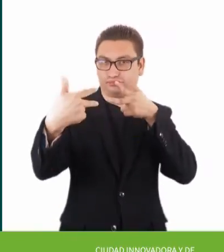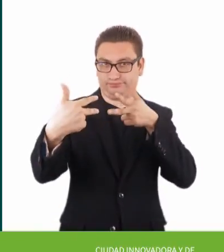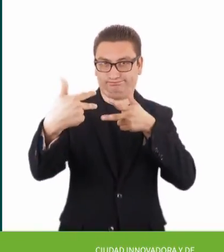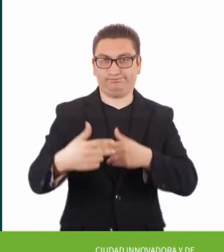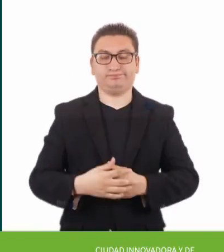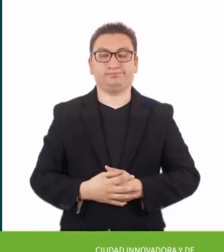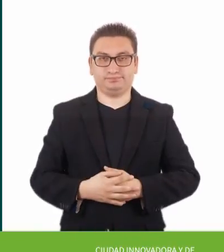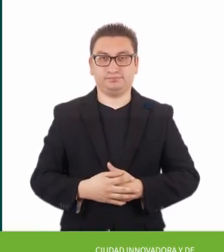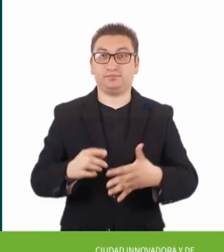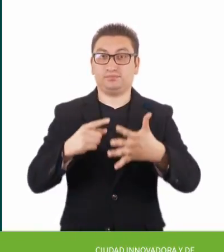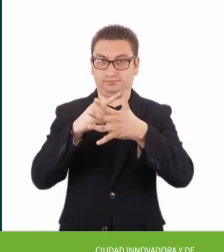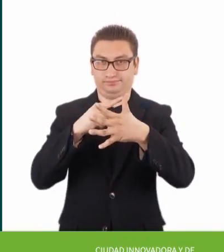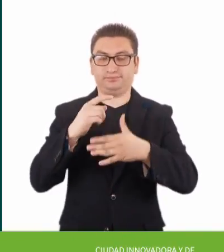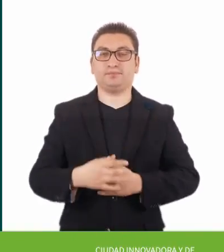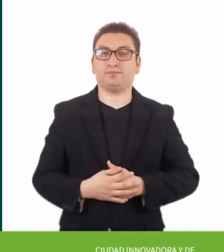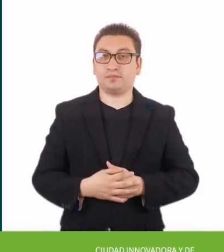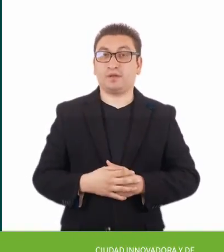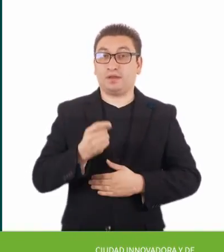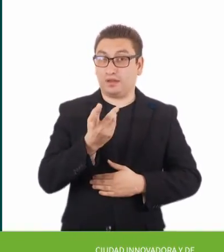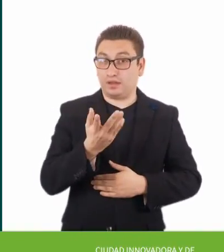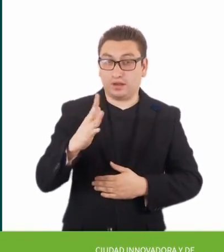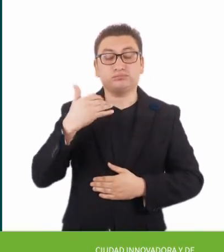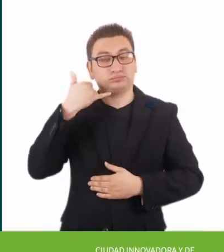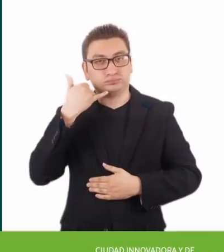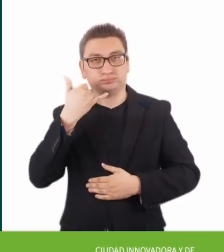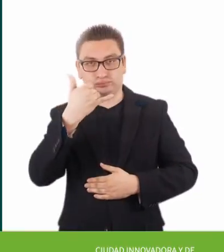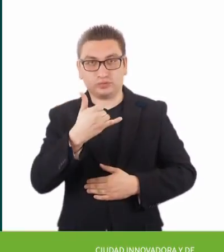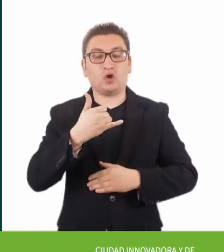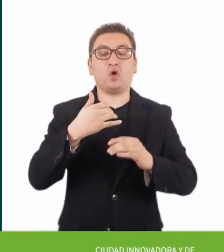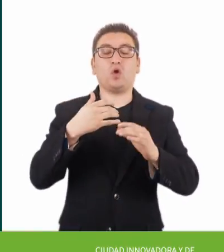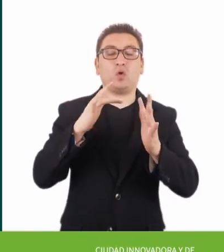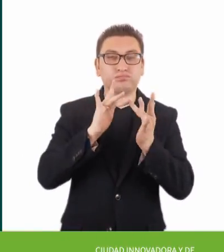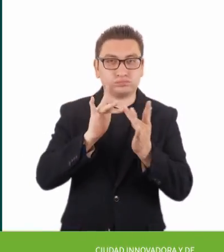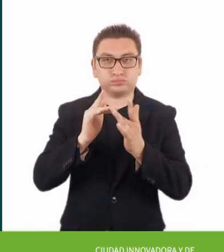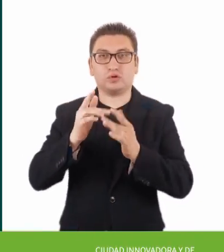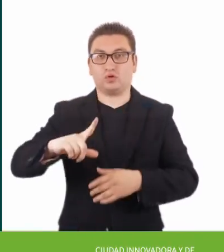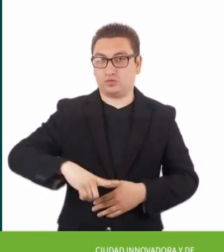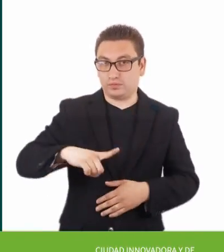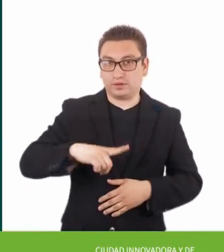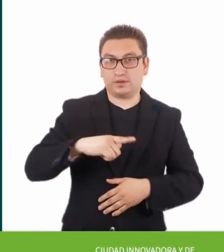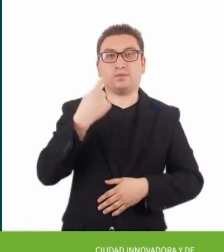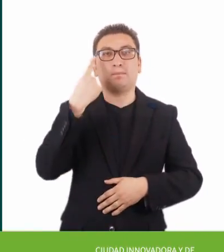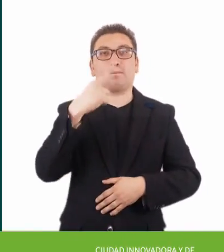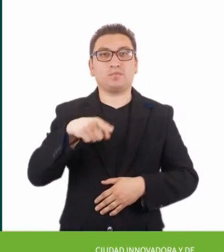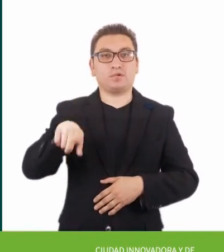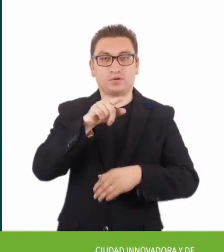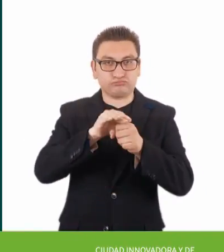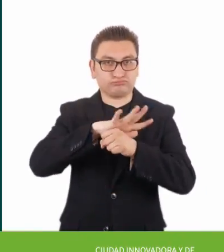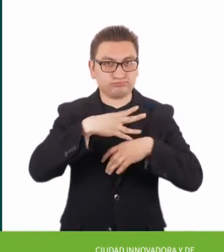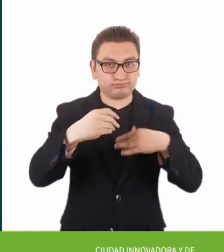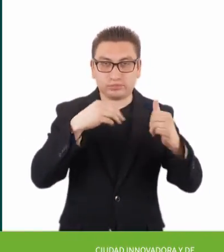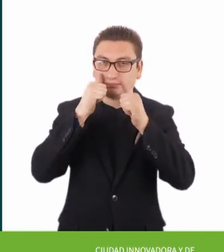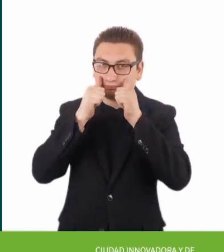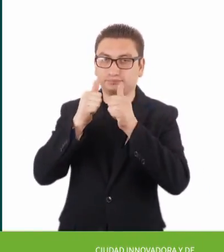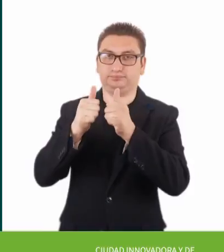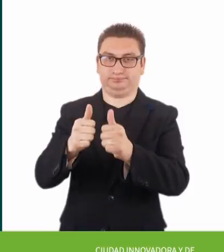telefónico videollamada. 5. Hacer uso de las líneas telefónicas y chats que el gobierno puso en operación para la